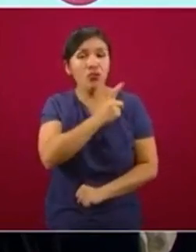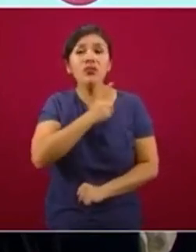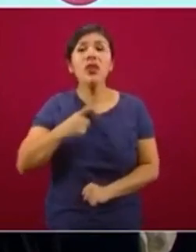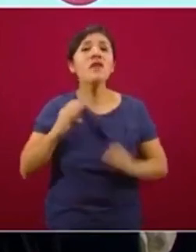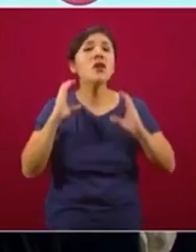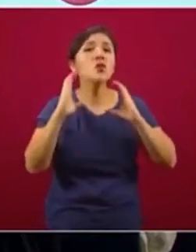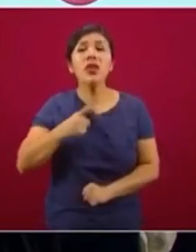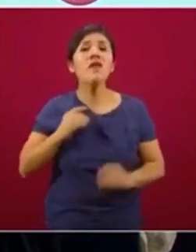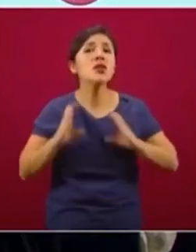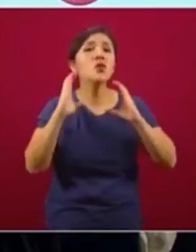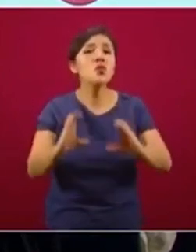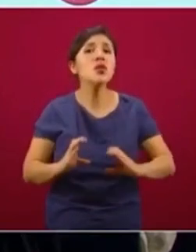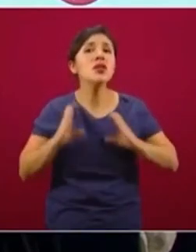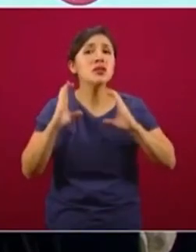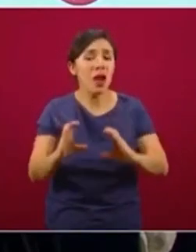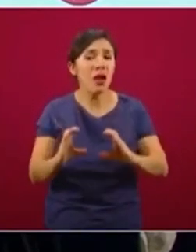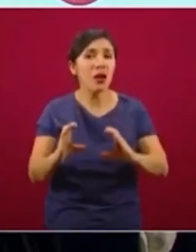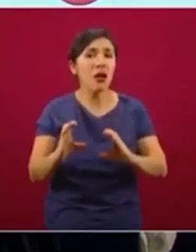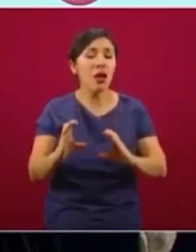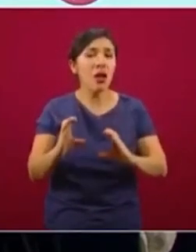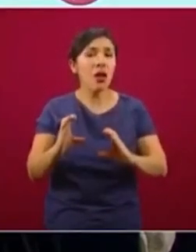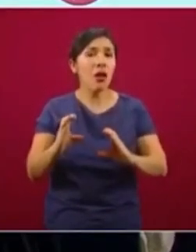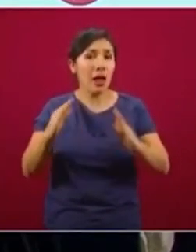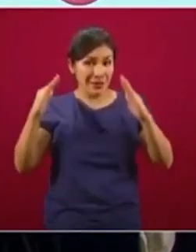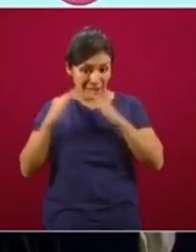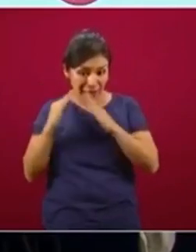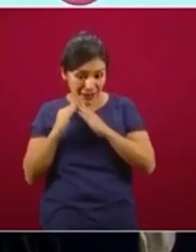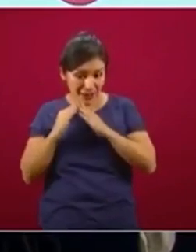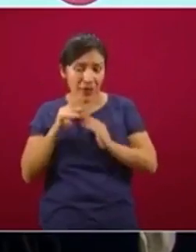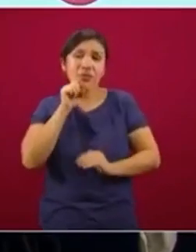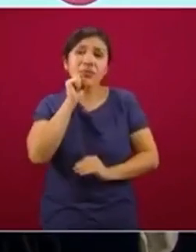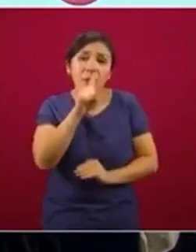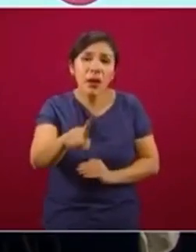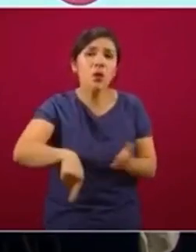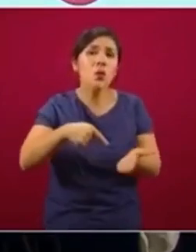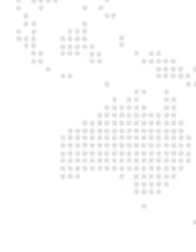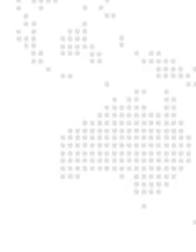tanto en la casa como en la escuela.